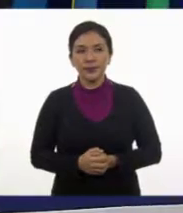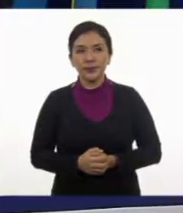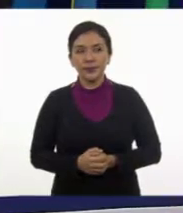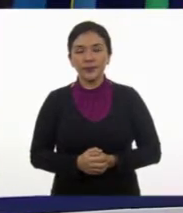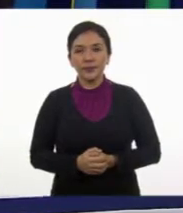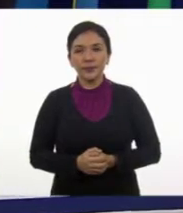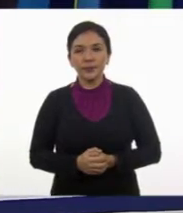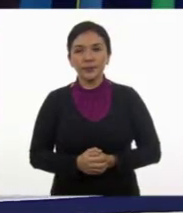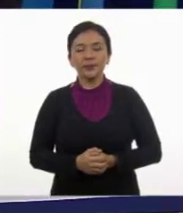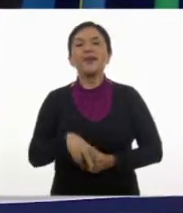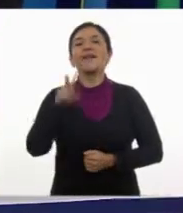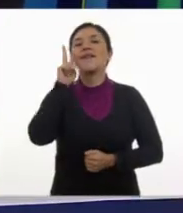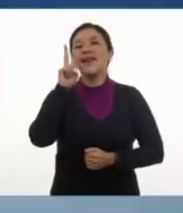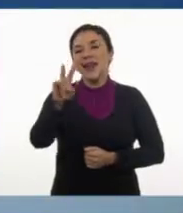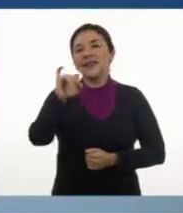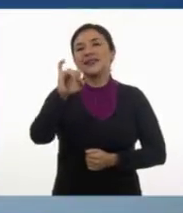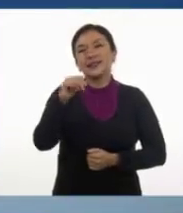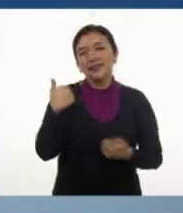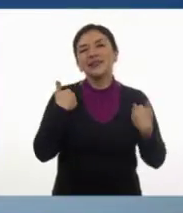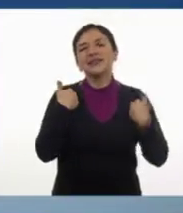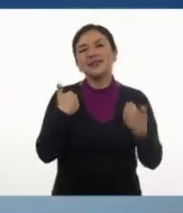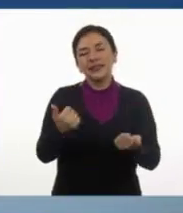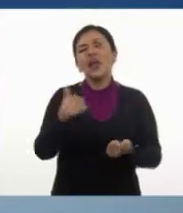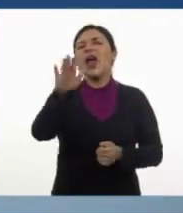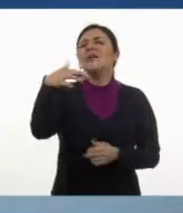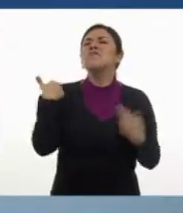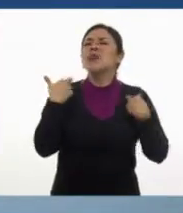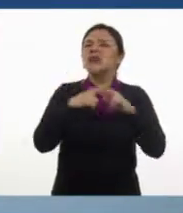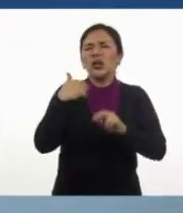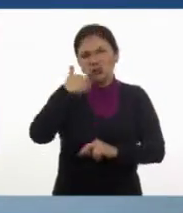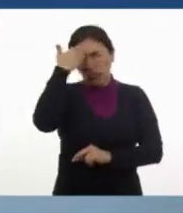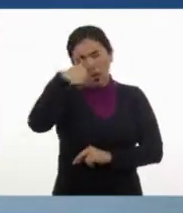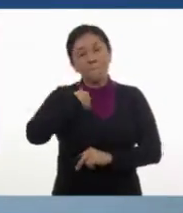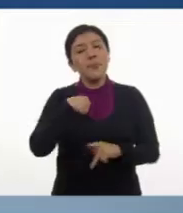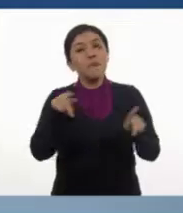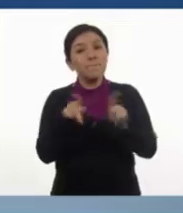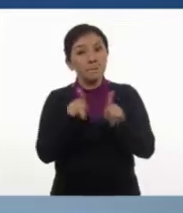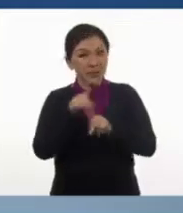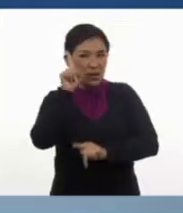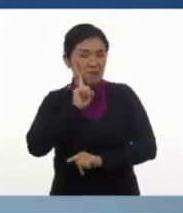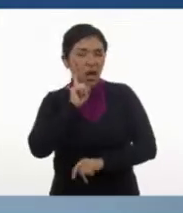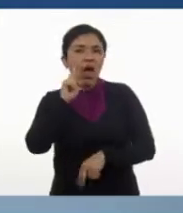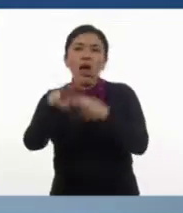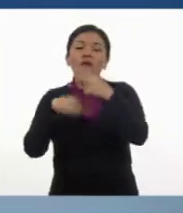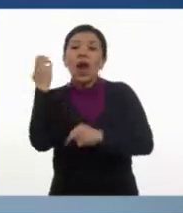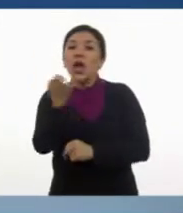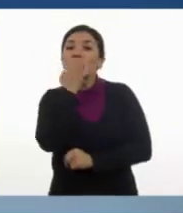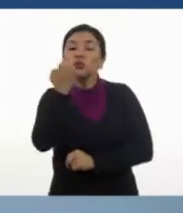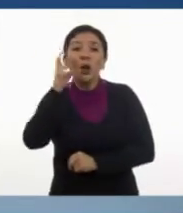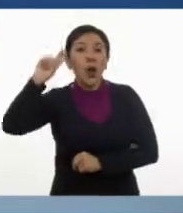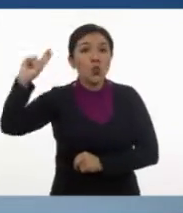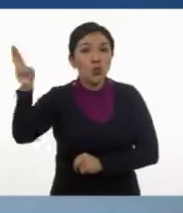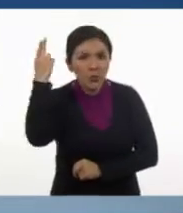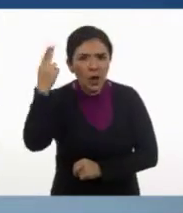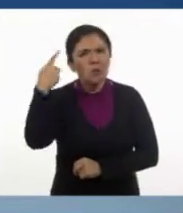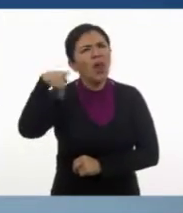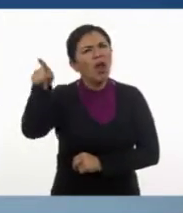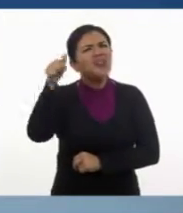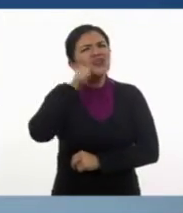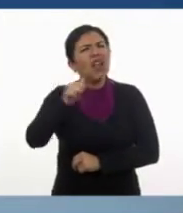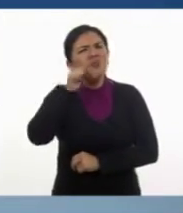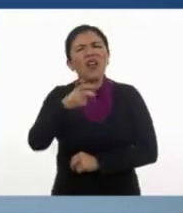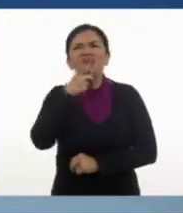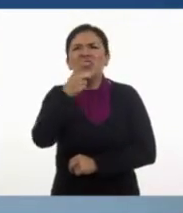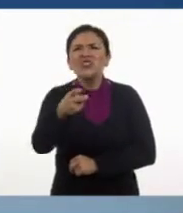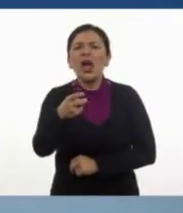Claro. Maestra, yo sé que mi prima va a la universidad, pero ella siempre dice